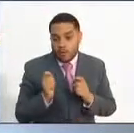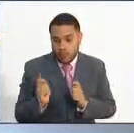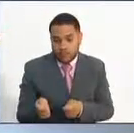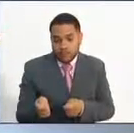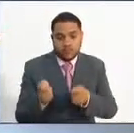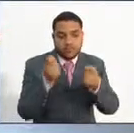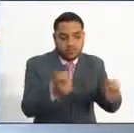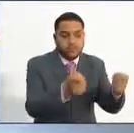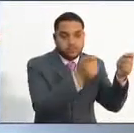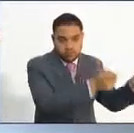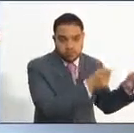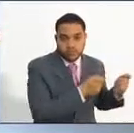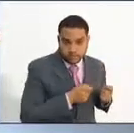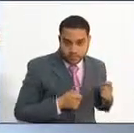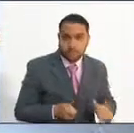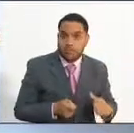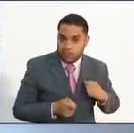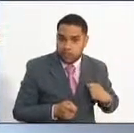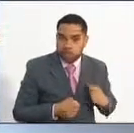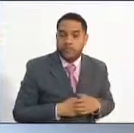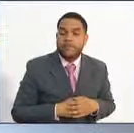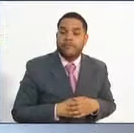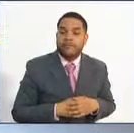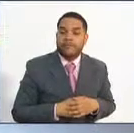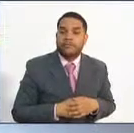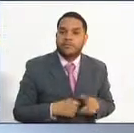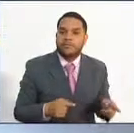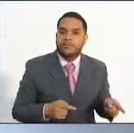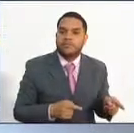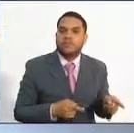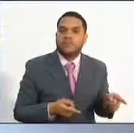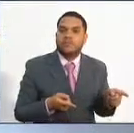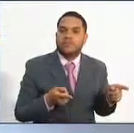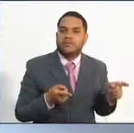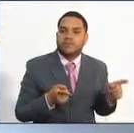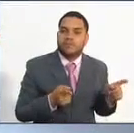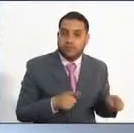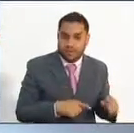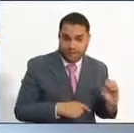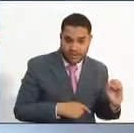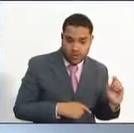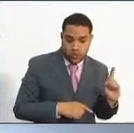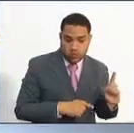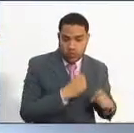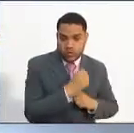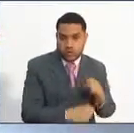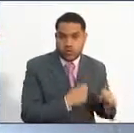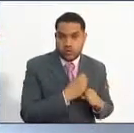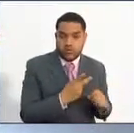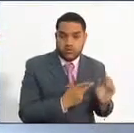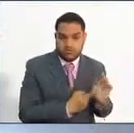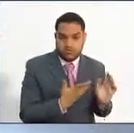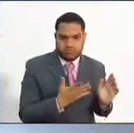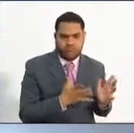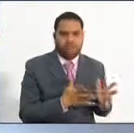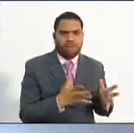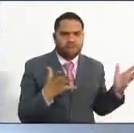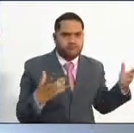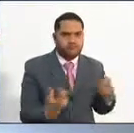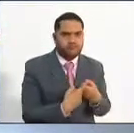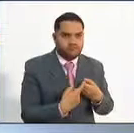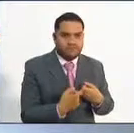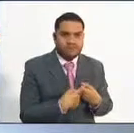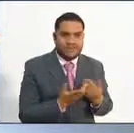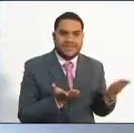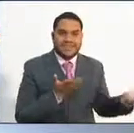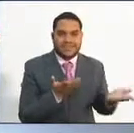ya, ya han sido provistas. Es la convocatoria, tal vez después de la 01 de 2005, más grande que tiene la Comisión Nacional